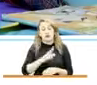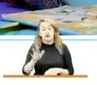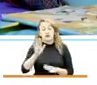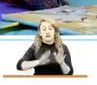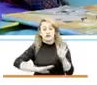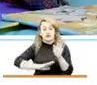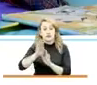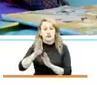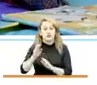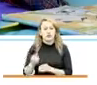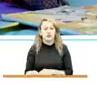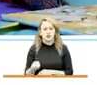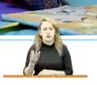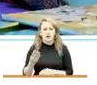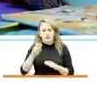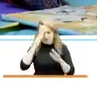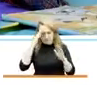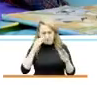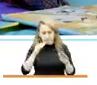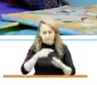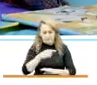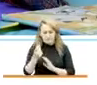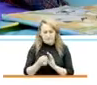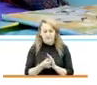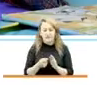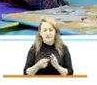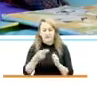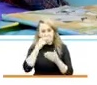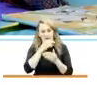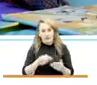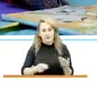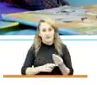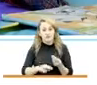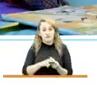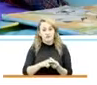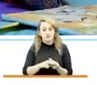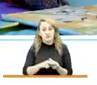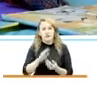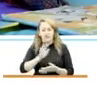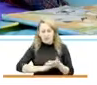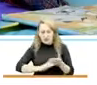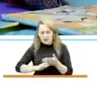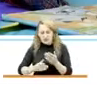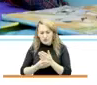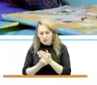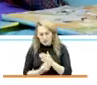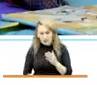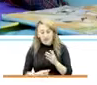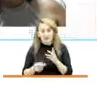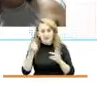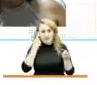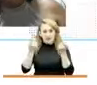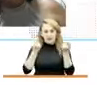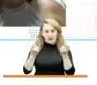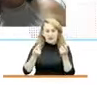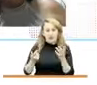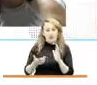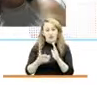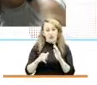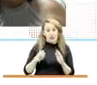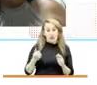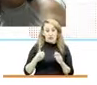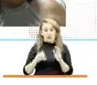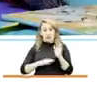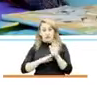en una atención integral a la primera infancia, en reducir la pobreza, en la estrategia para lograr detonar los talentos de la juventud, en